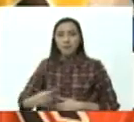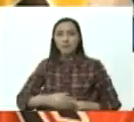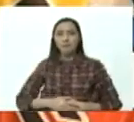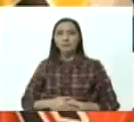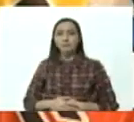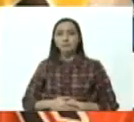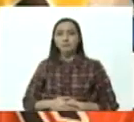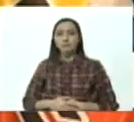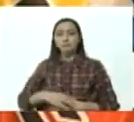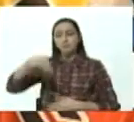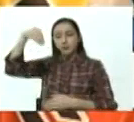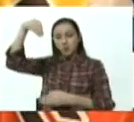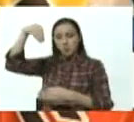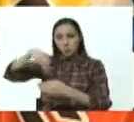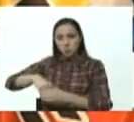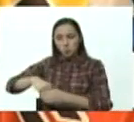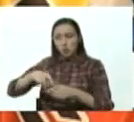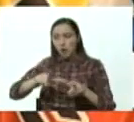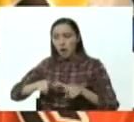instalarse